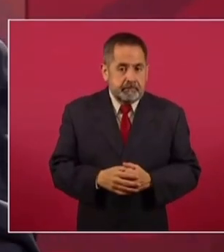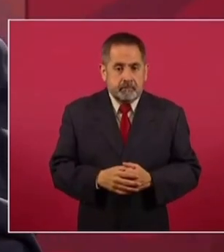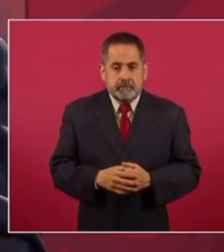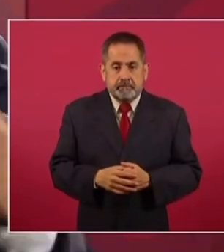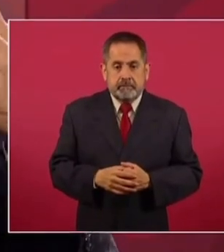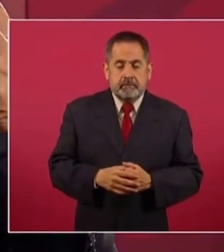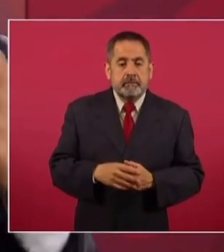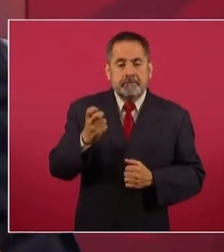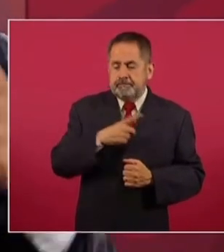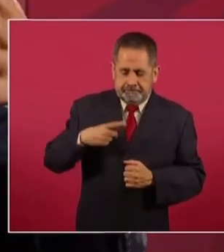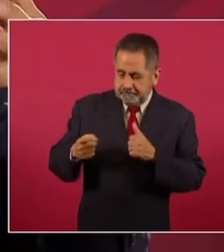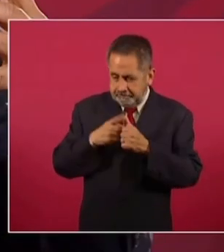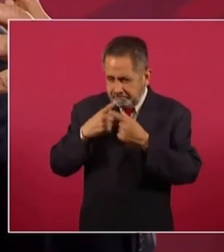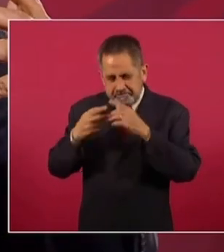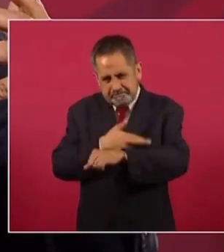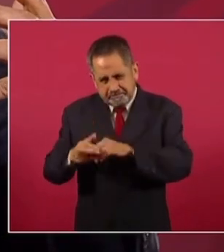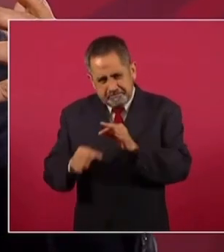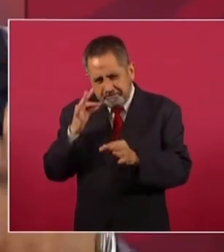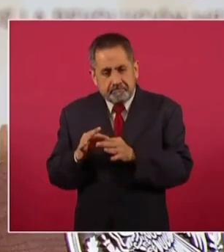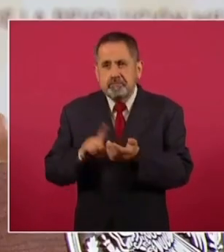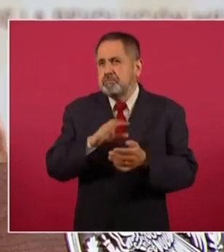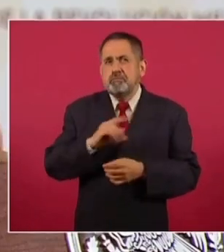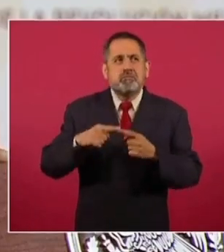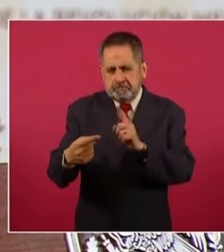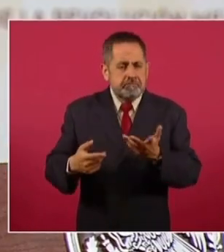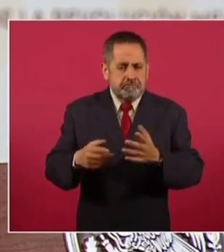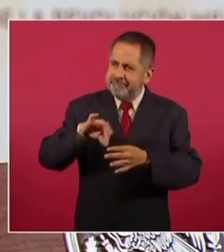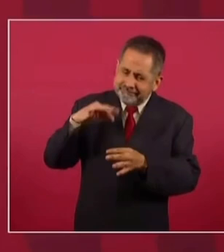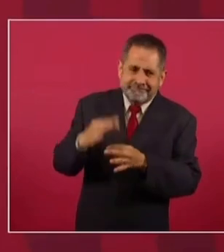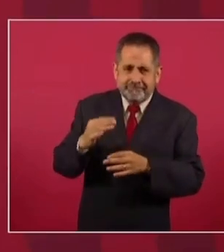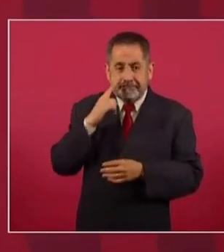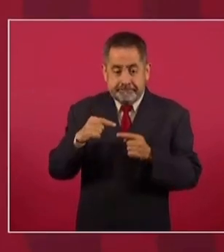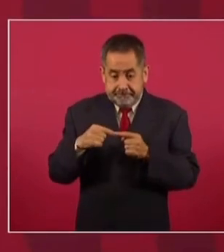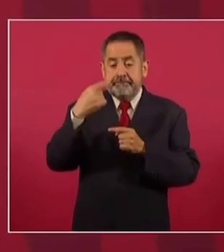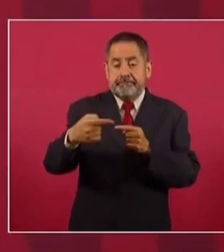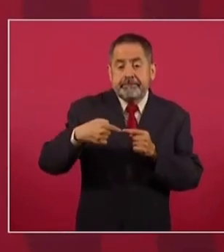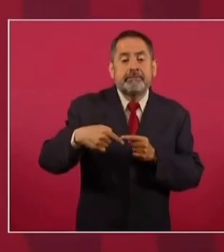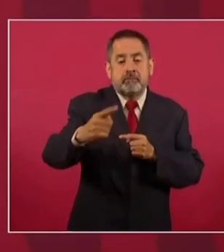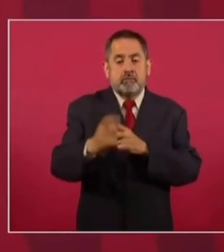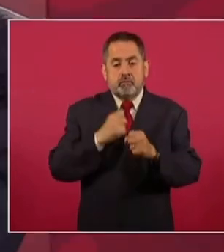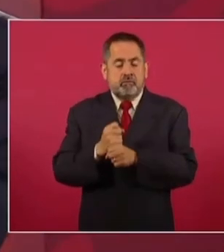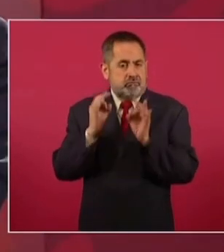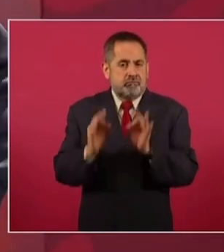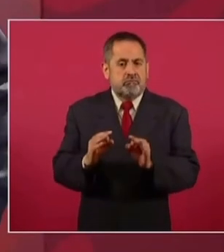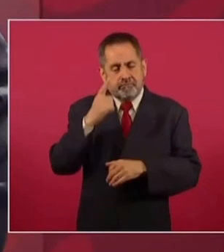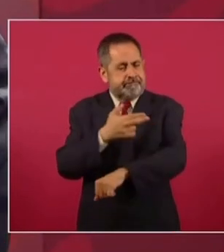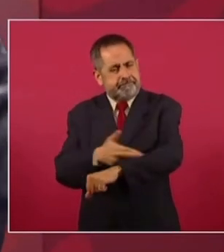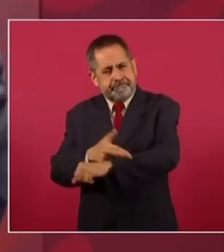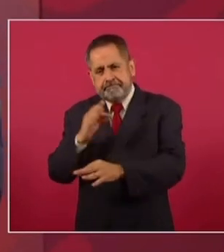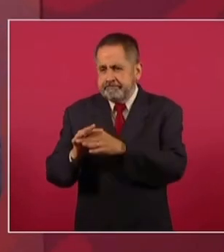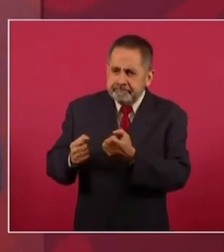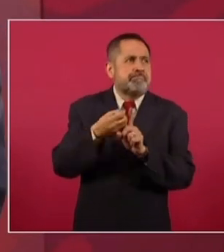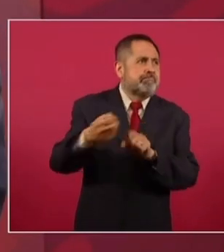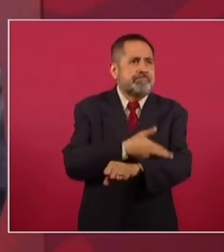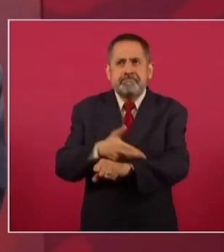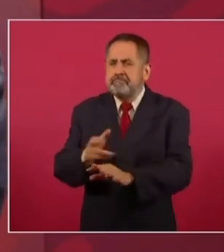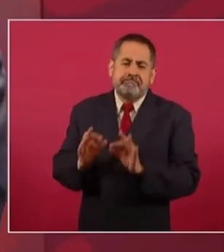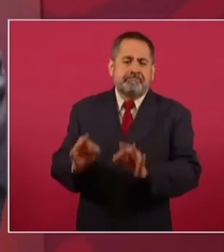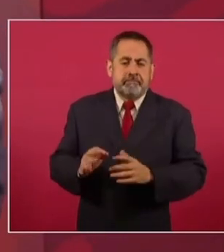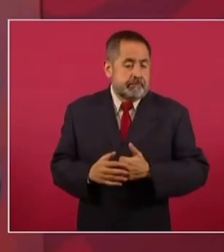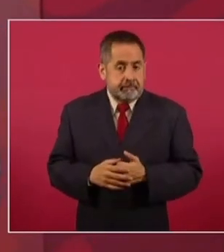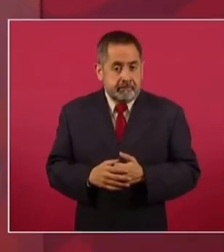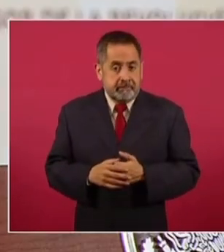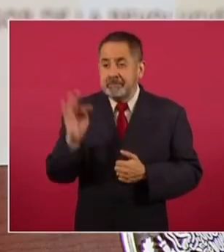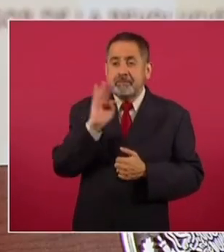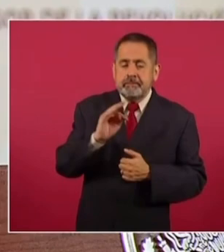tenemos que terminar a mediados del año próximo para tener un año de fortalecimiento. Porque